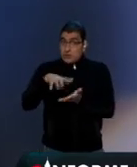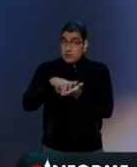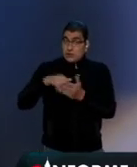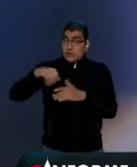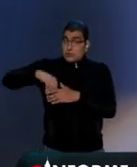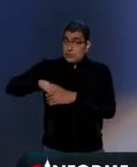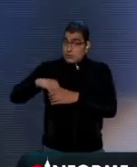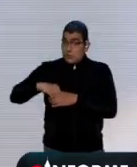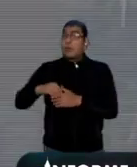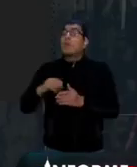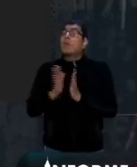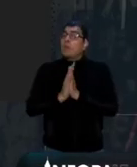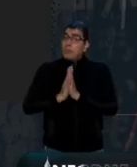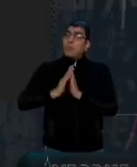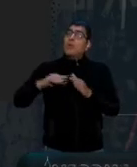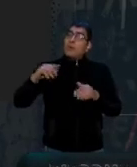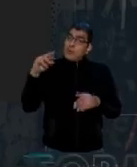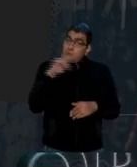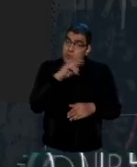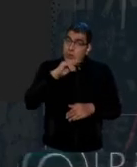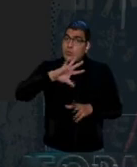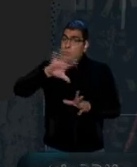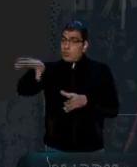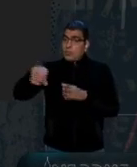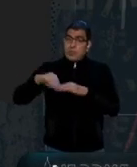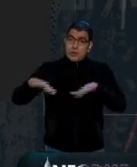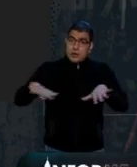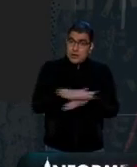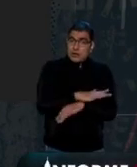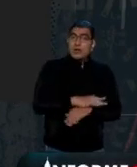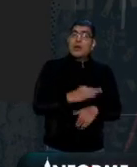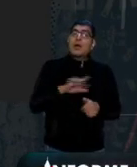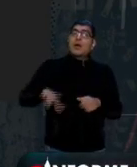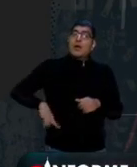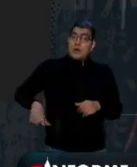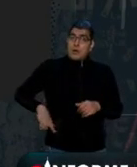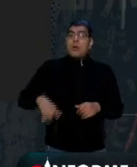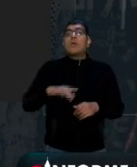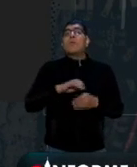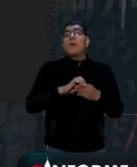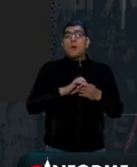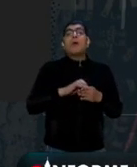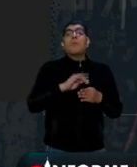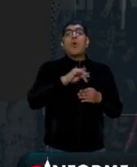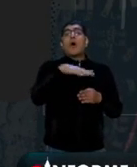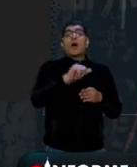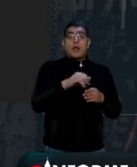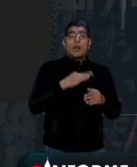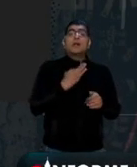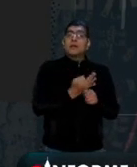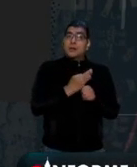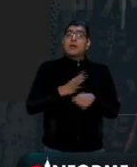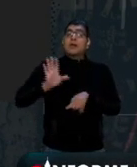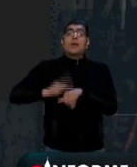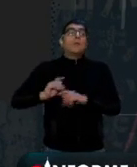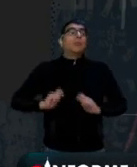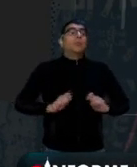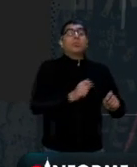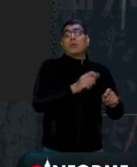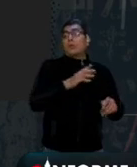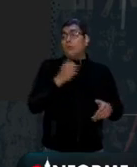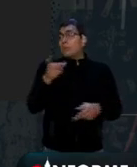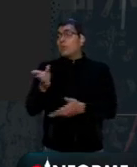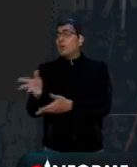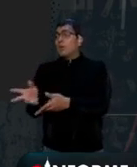asegúrese de hacer movimientos ya. El gobierno de Morena tiene licencia para robarle, ojo por favor, el gobierno de